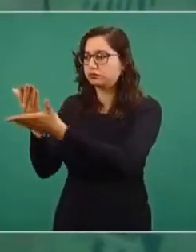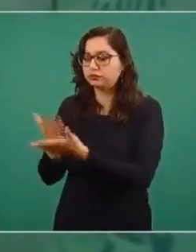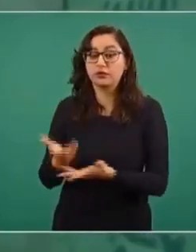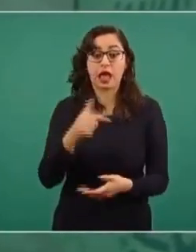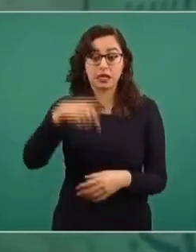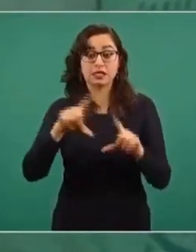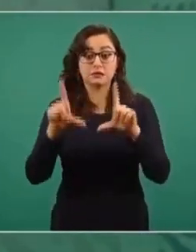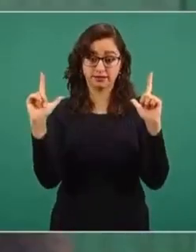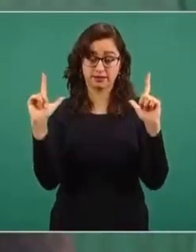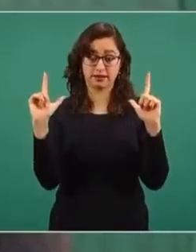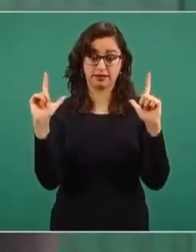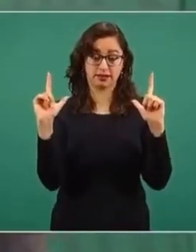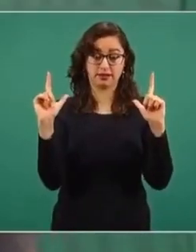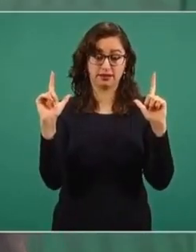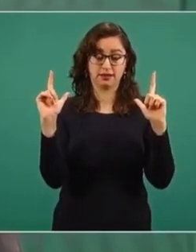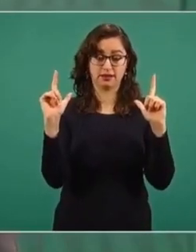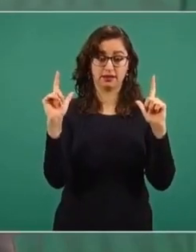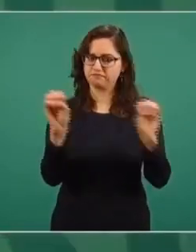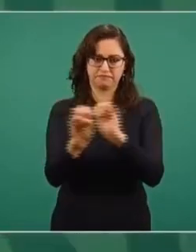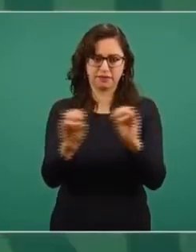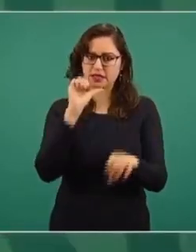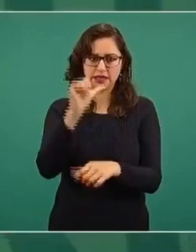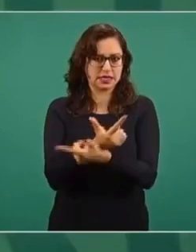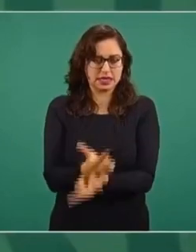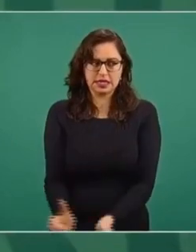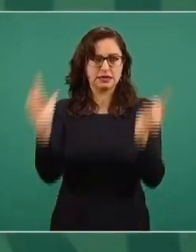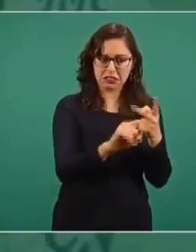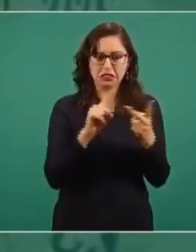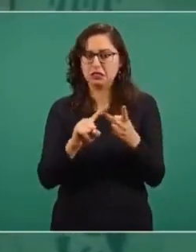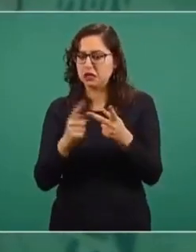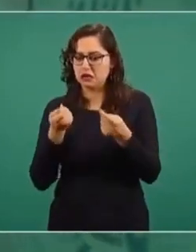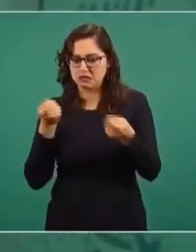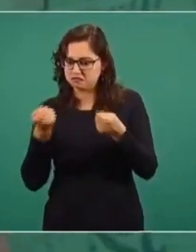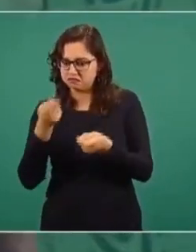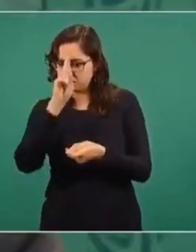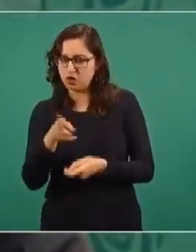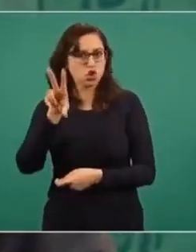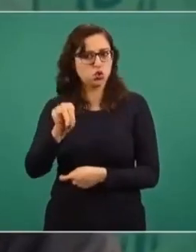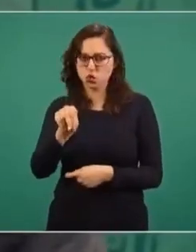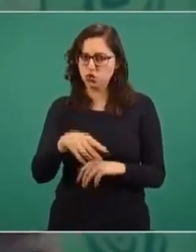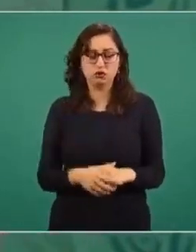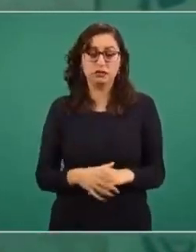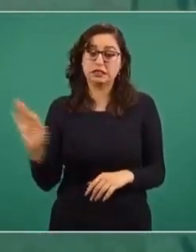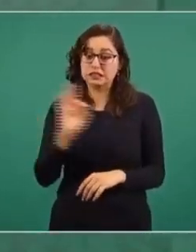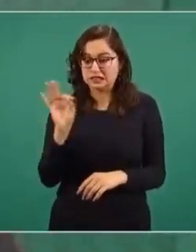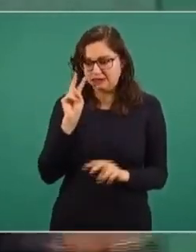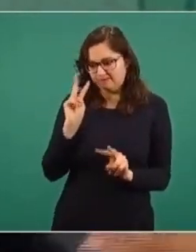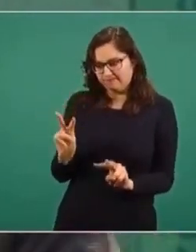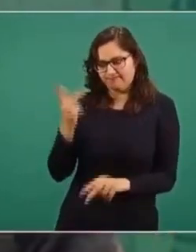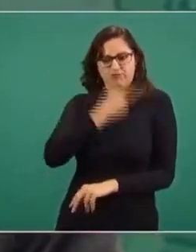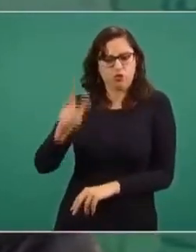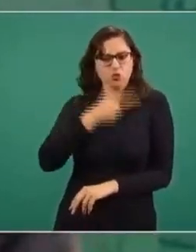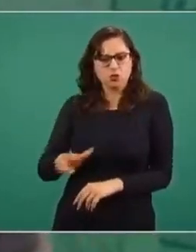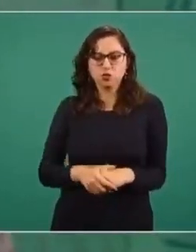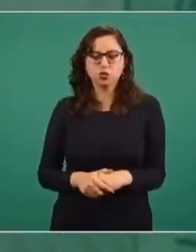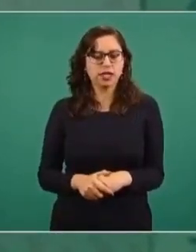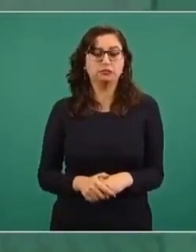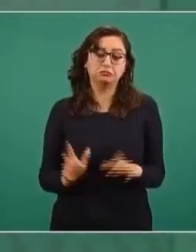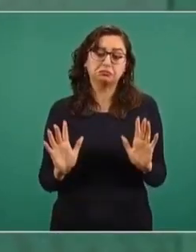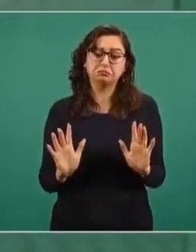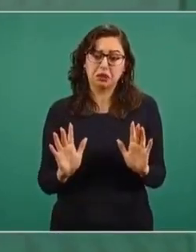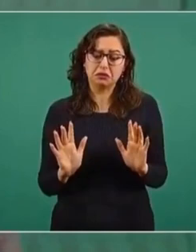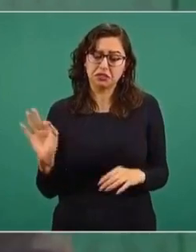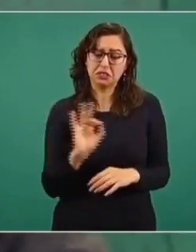garanticen las libertades. Cero. Censura. Prohibido prohibir. No nos guste lo que dicen de nosotros,